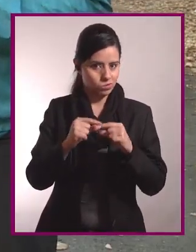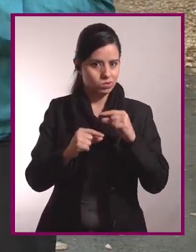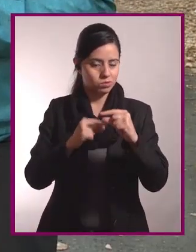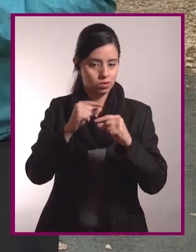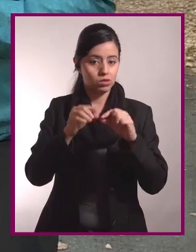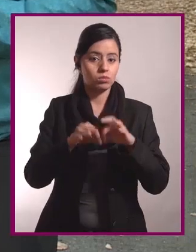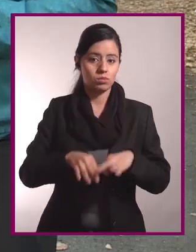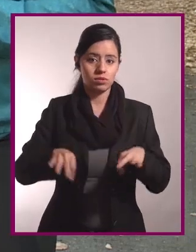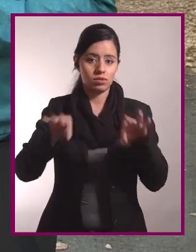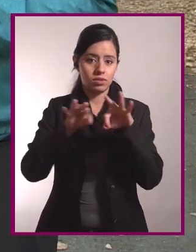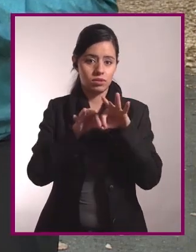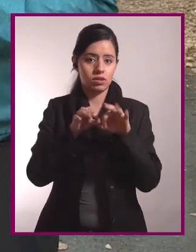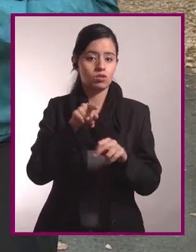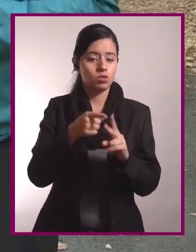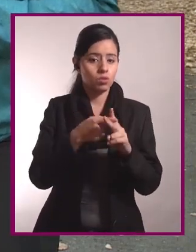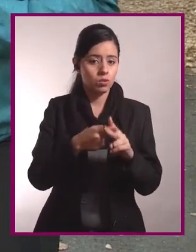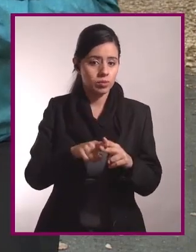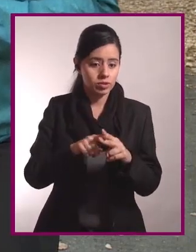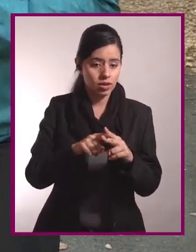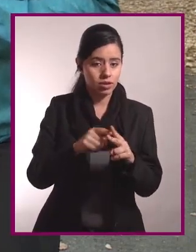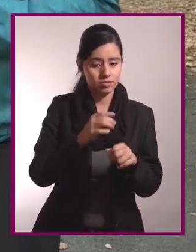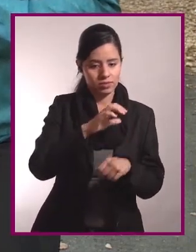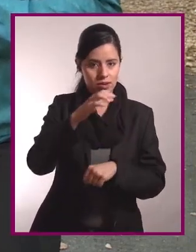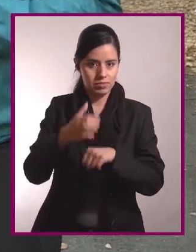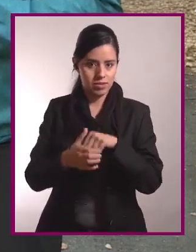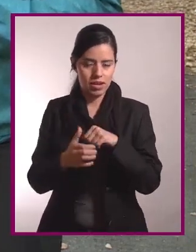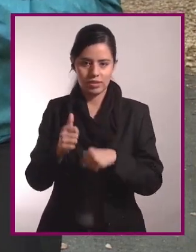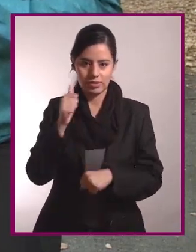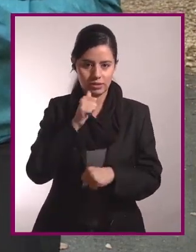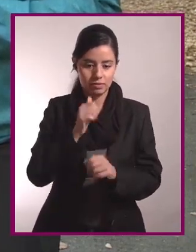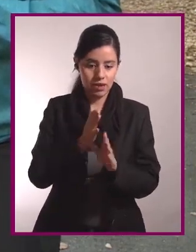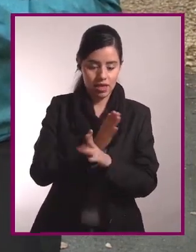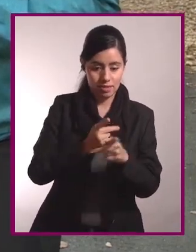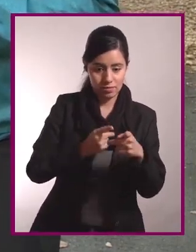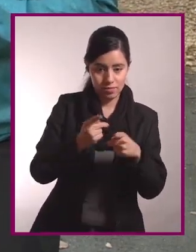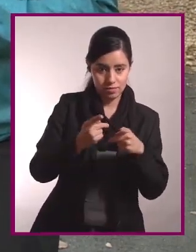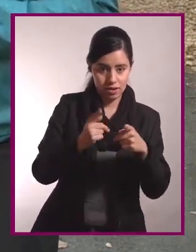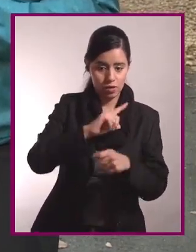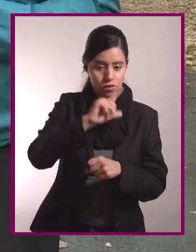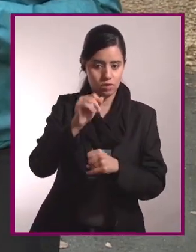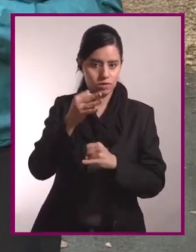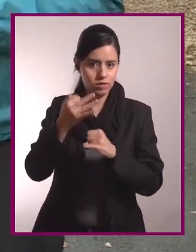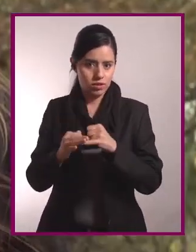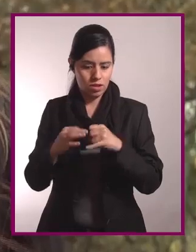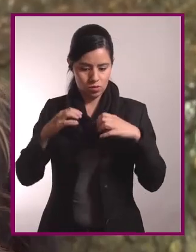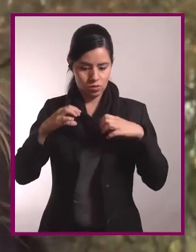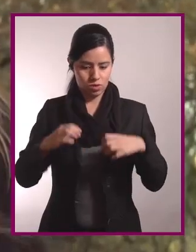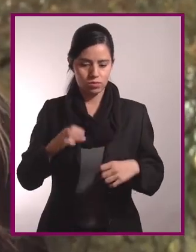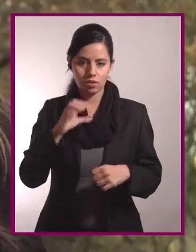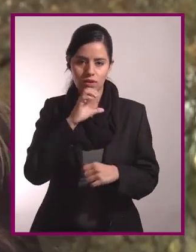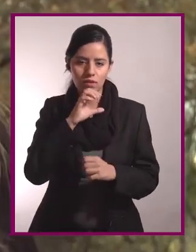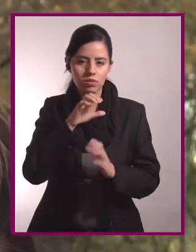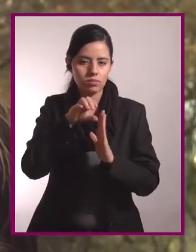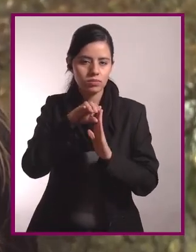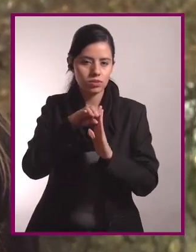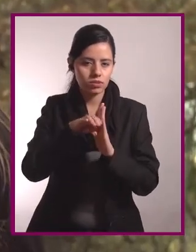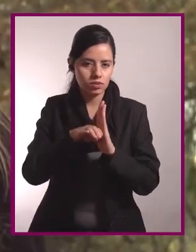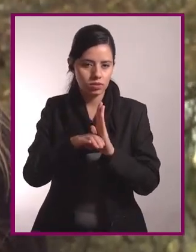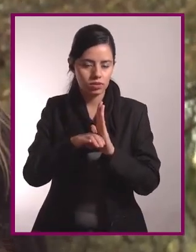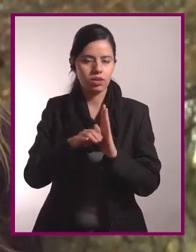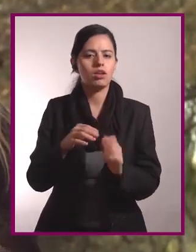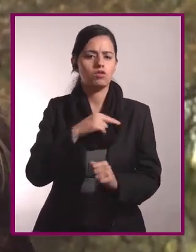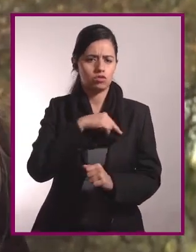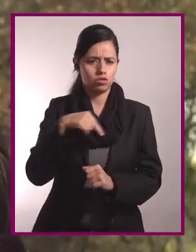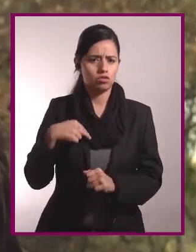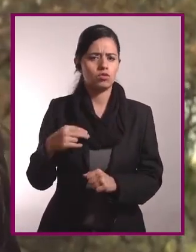muy importante empieza y termina siempre con sesiones de calentamiento y enfriamiento muscular No olvides que nos interesa